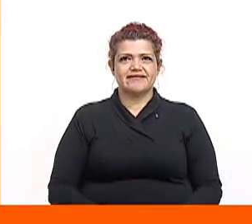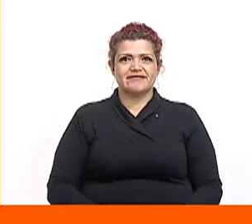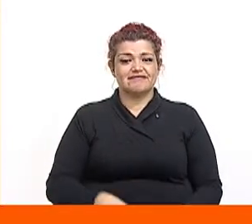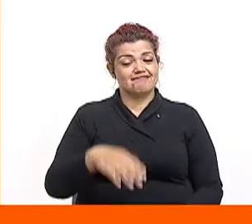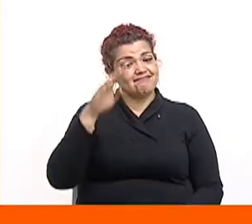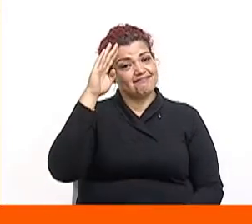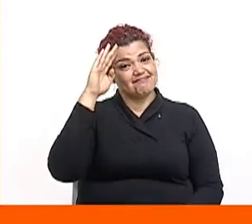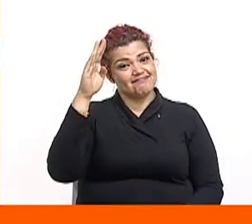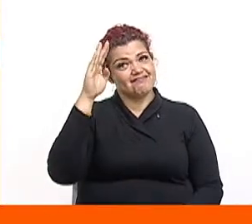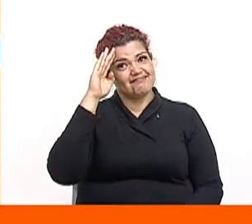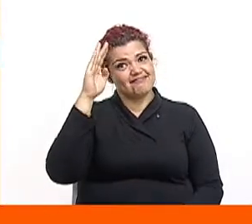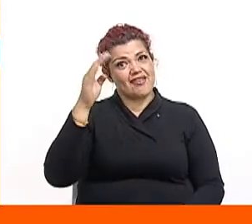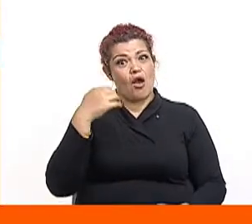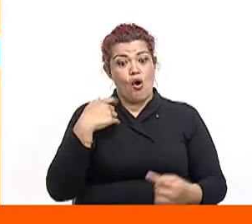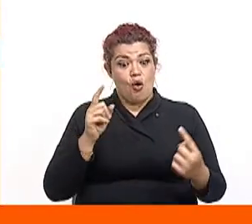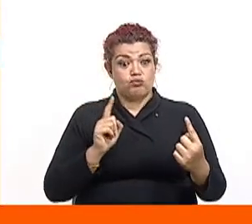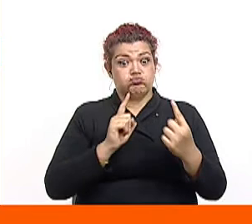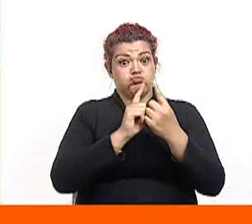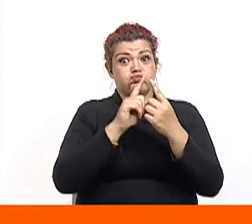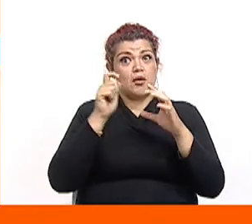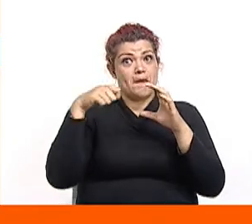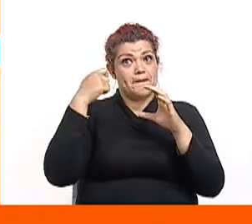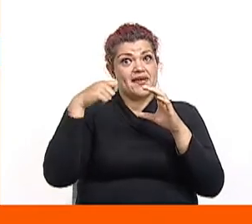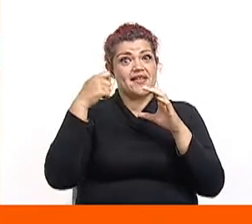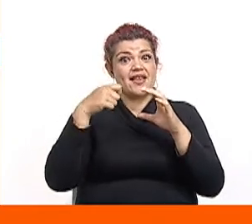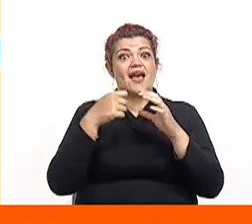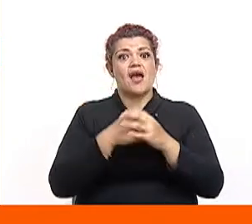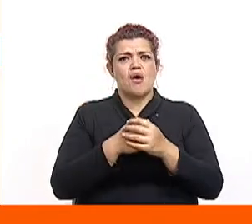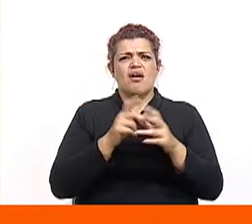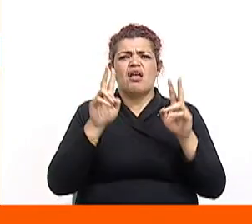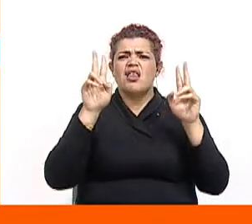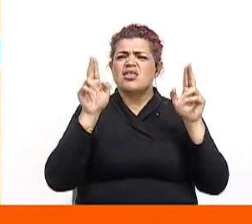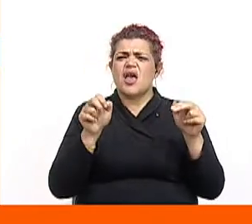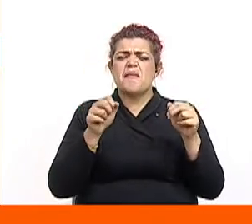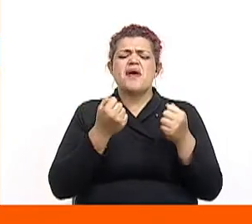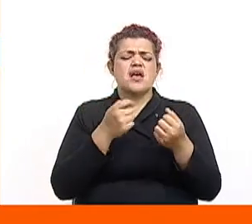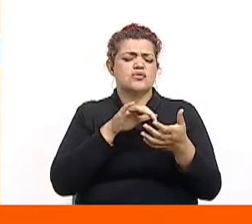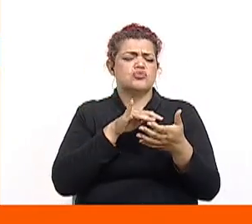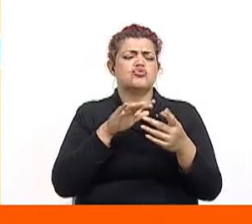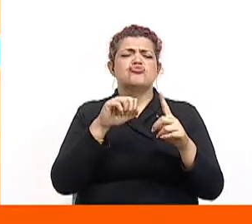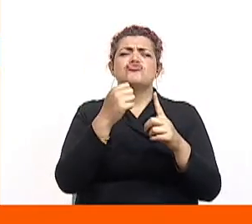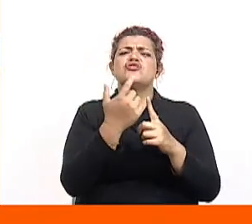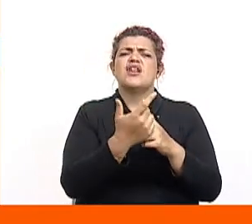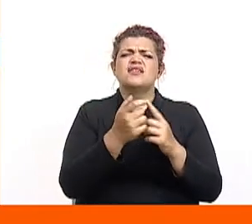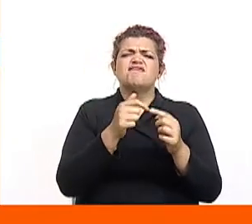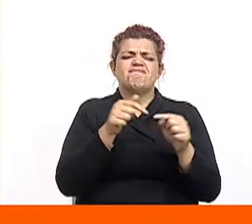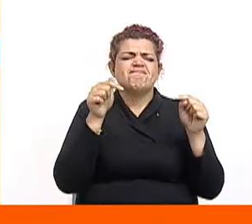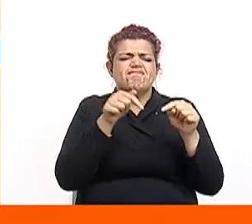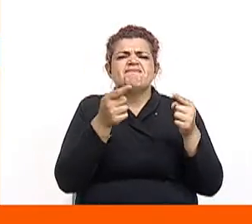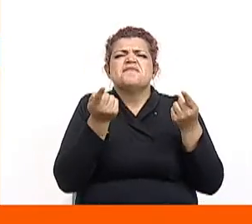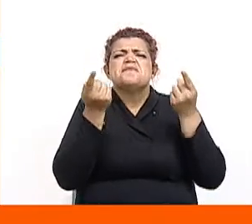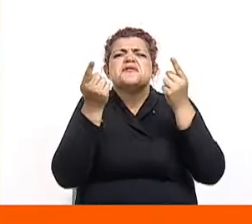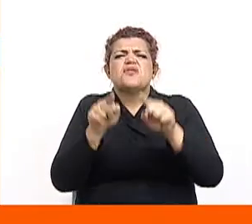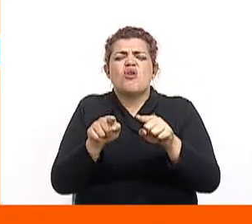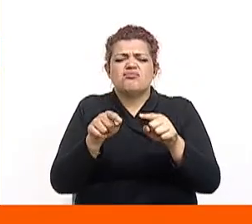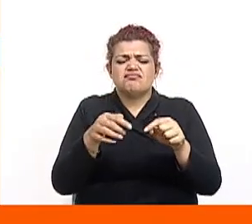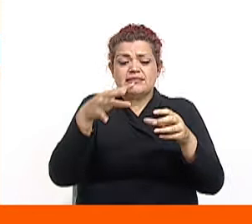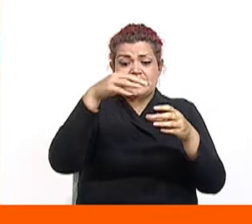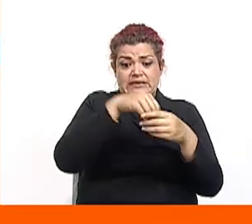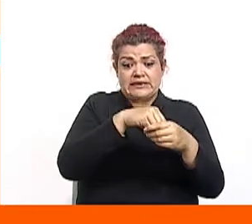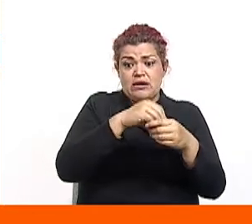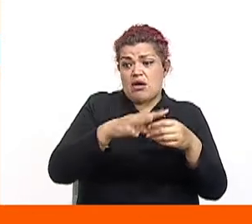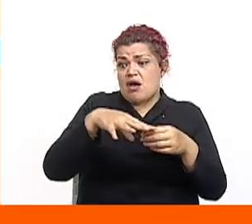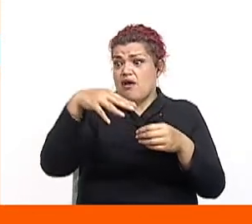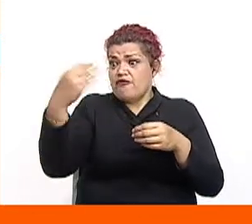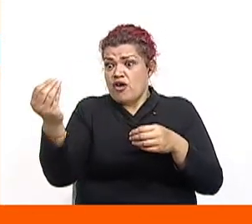Saludos, nos reencontramos en un video más. El día de hoy, una temática de estudios sociales, factores internos y externos que